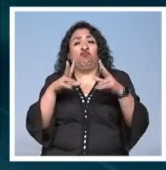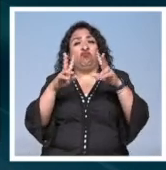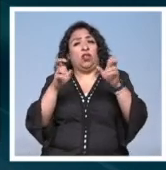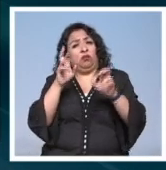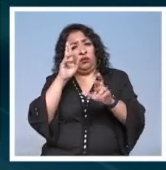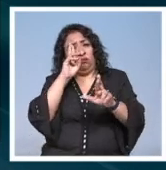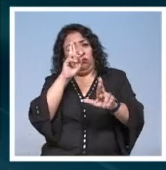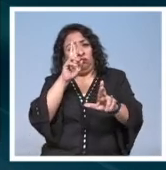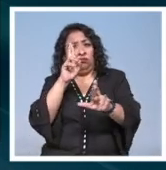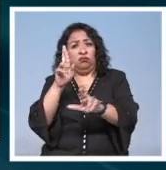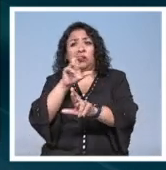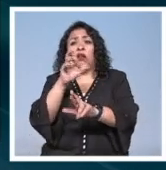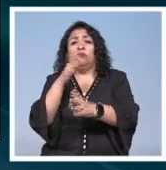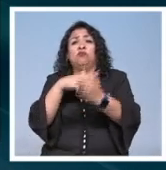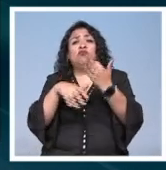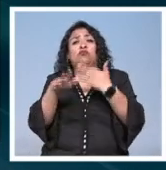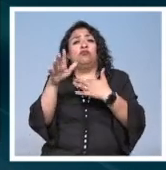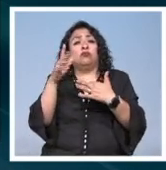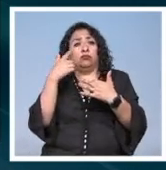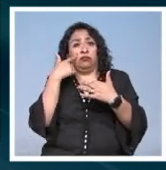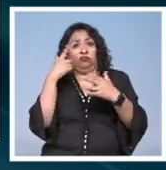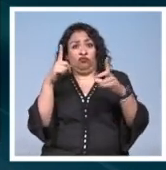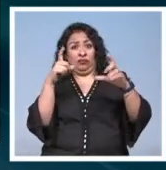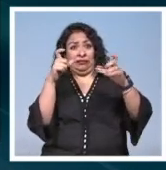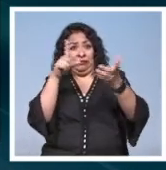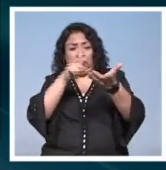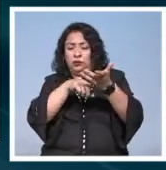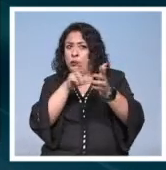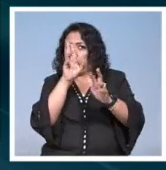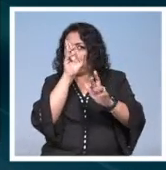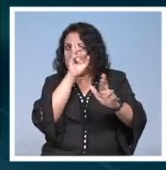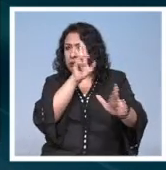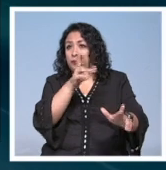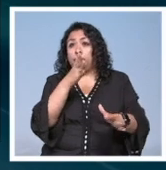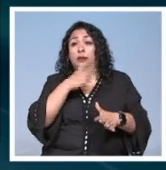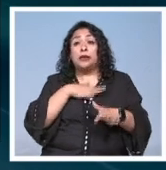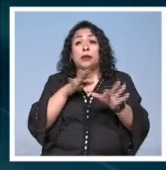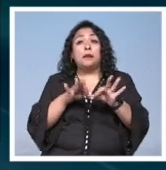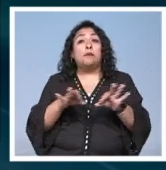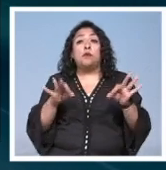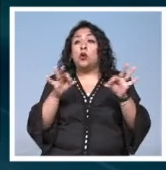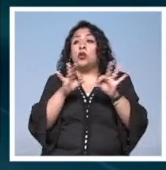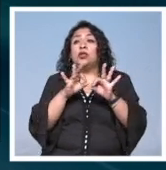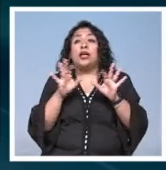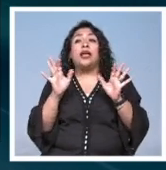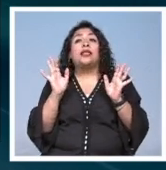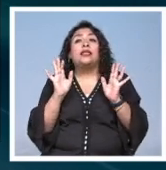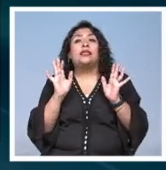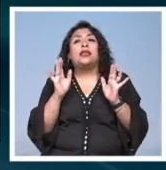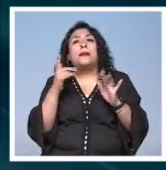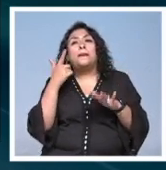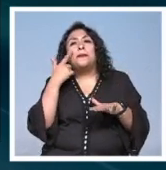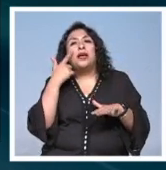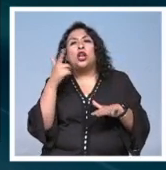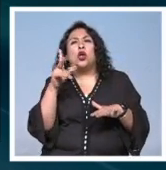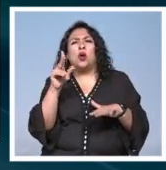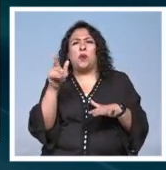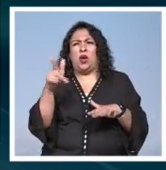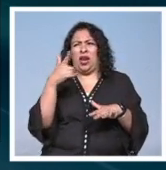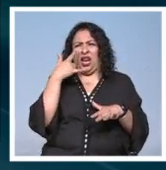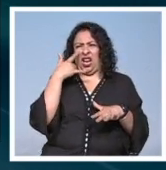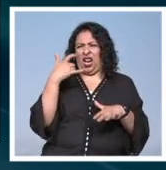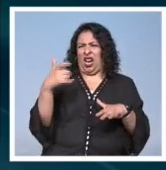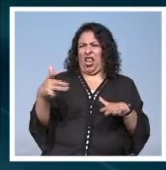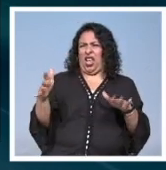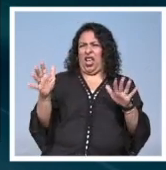hacia todo aquel que se muestra ante su lente. Para mí es importante eso de no ver el exotismo, no verlo como algo exótico,